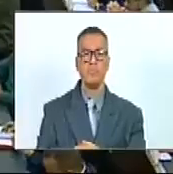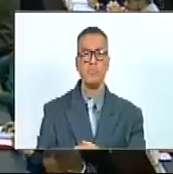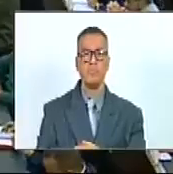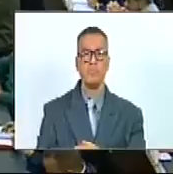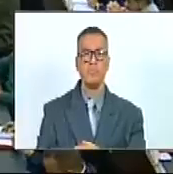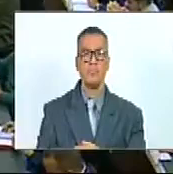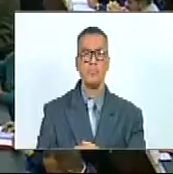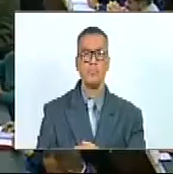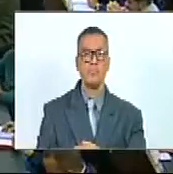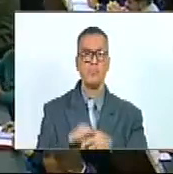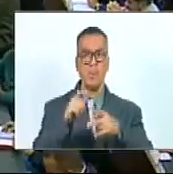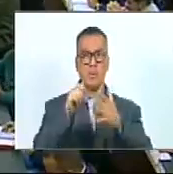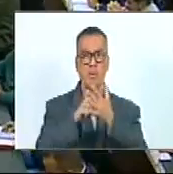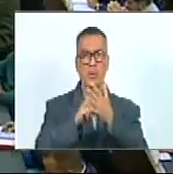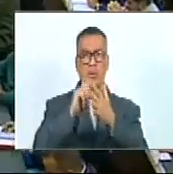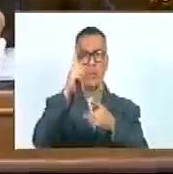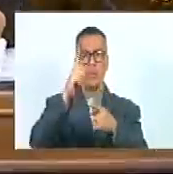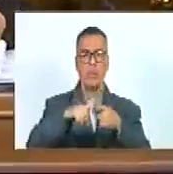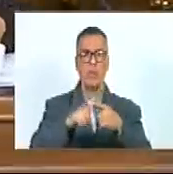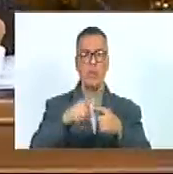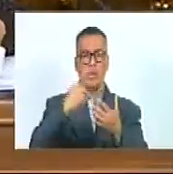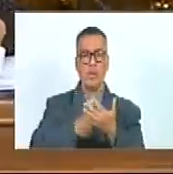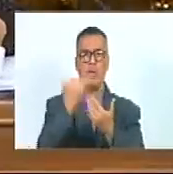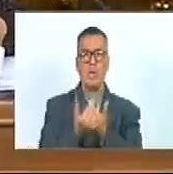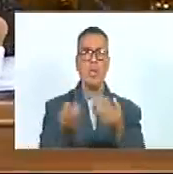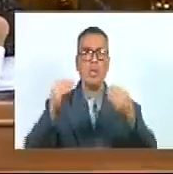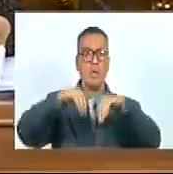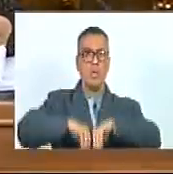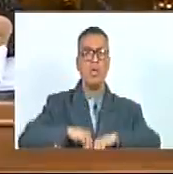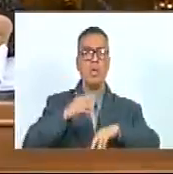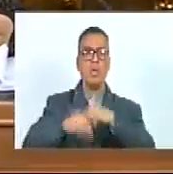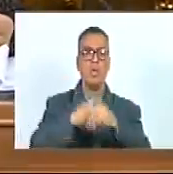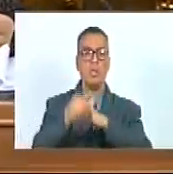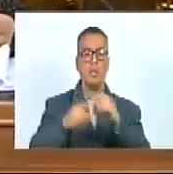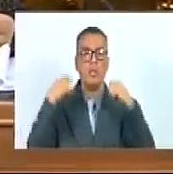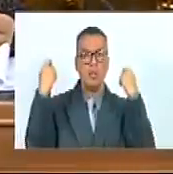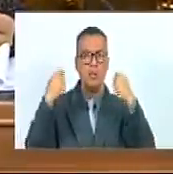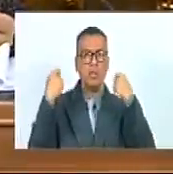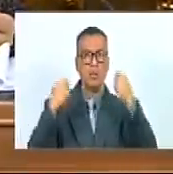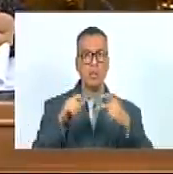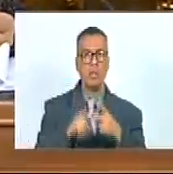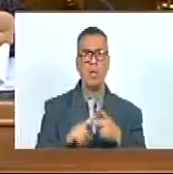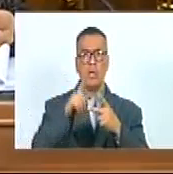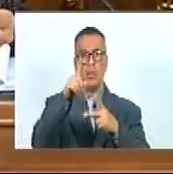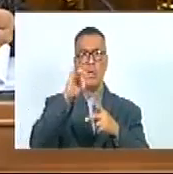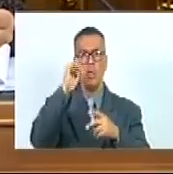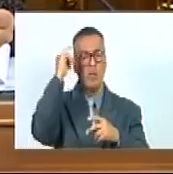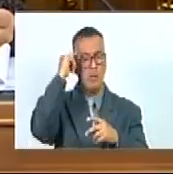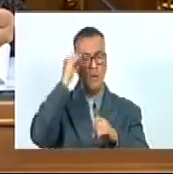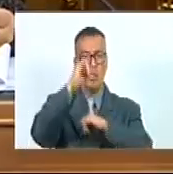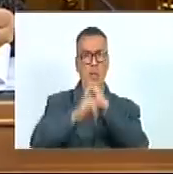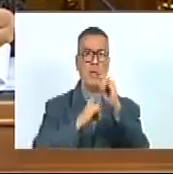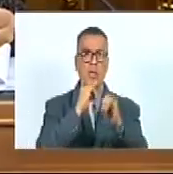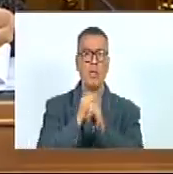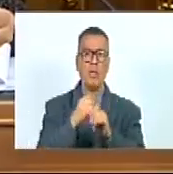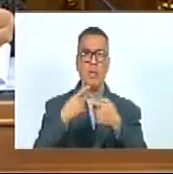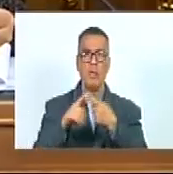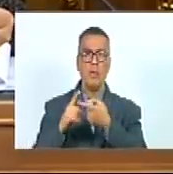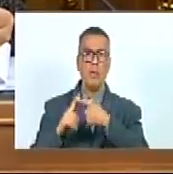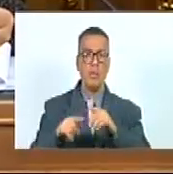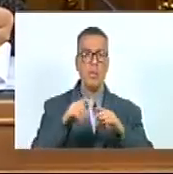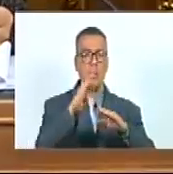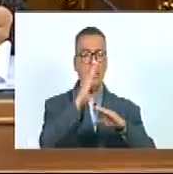punto número 1 proyecto de acuerdo con motivo a celebrarse el día internacional de la diversidad